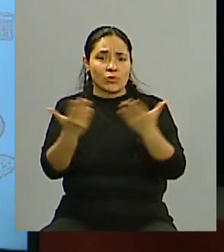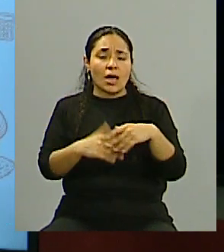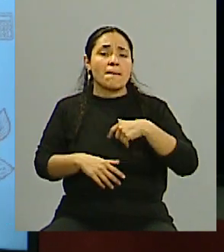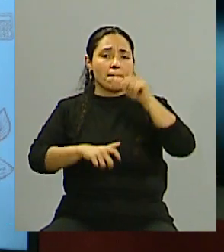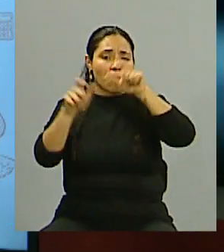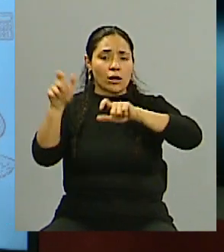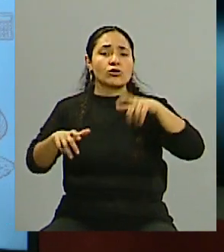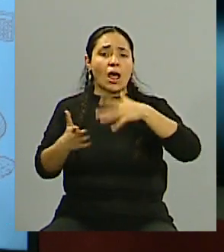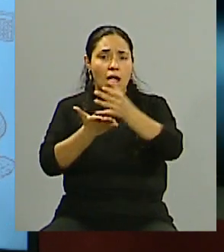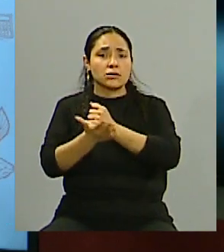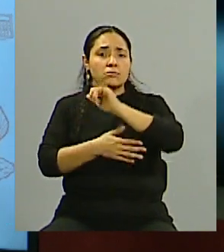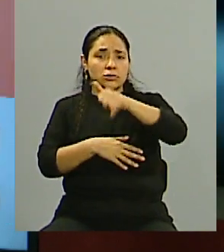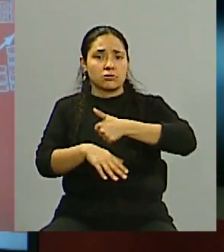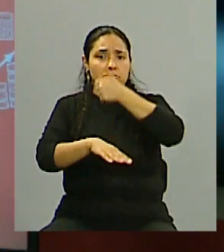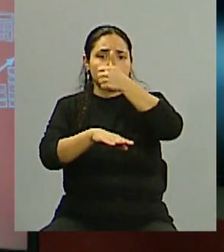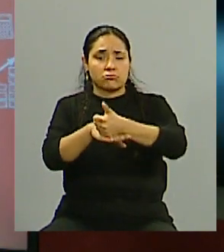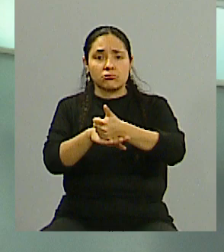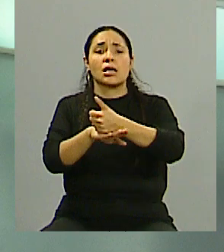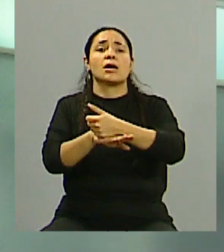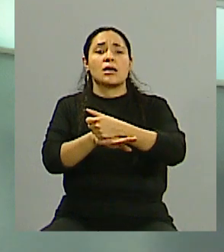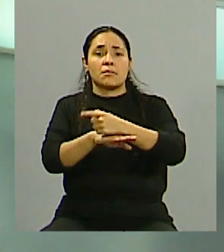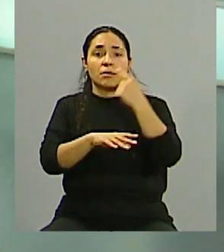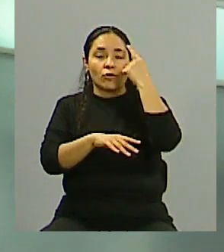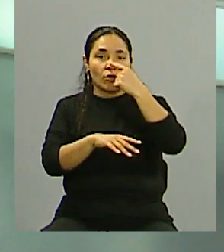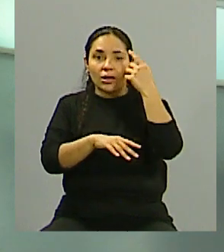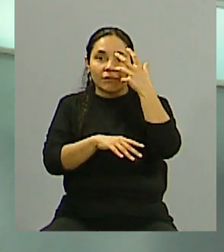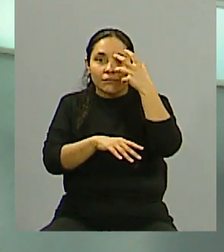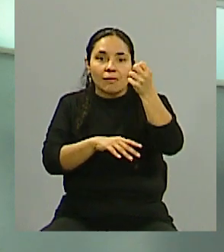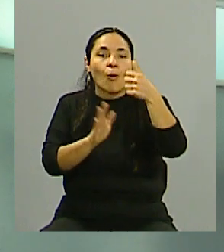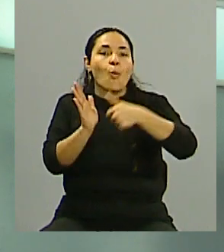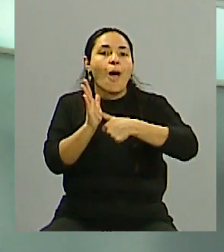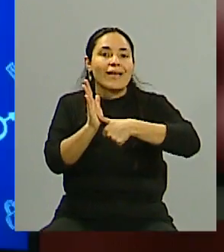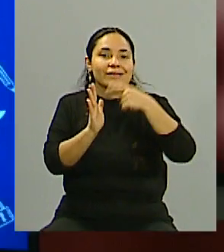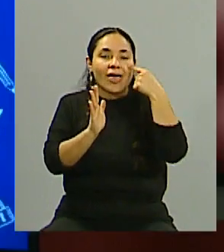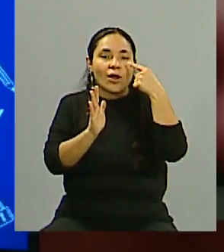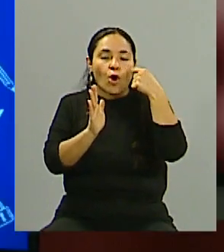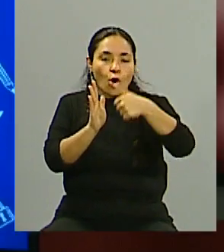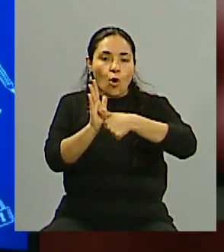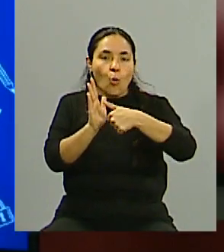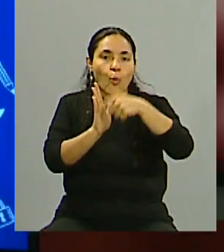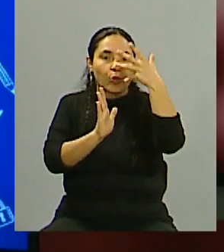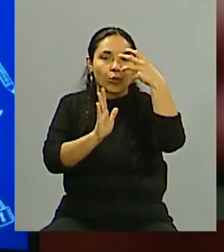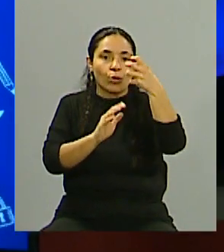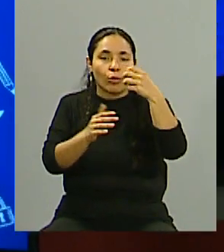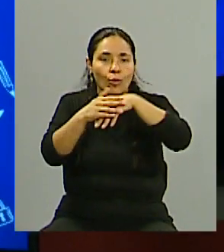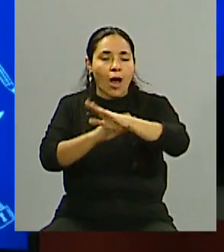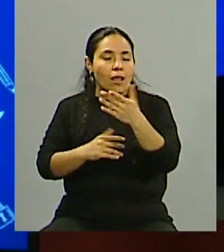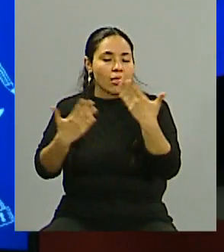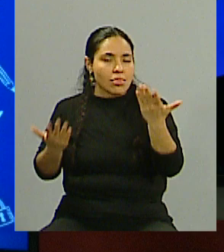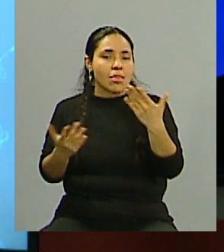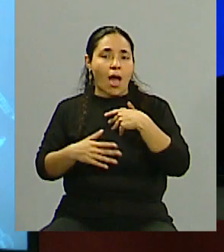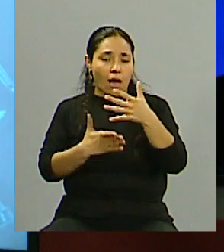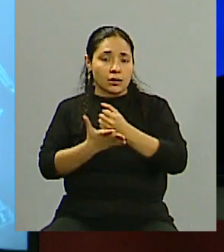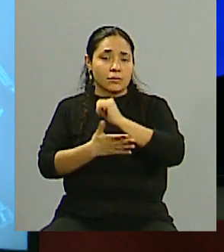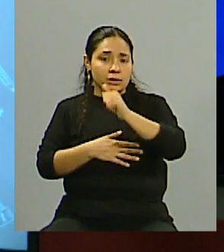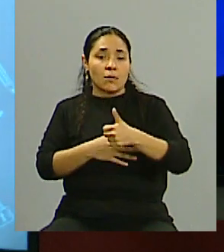accede a que le lean los datos del iris, esa huella única. Digo, porque también está la necesidad